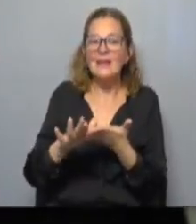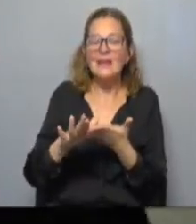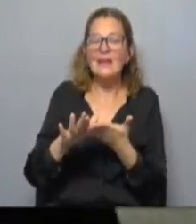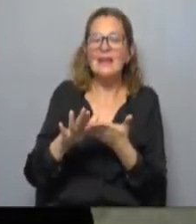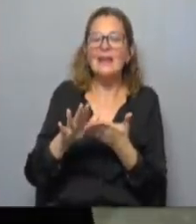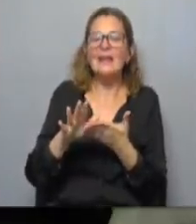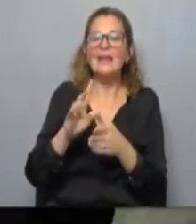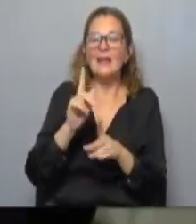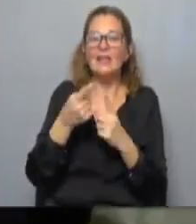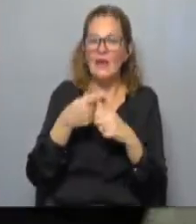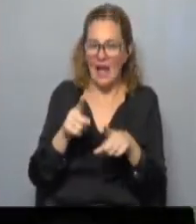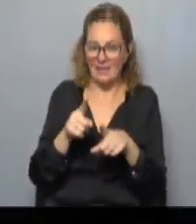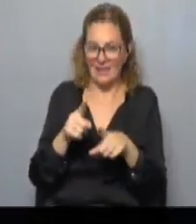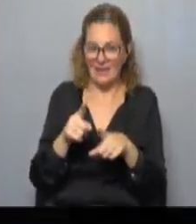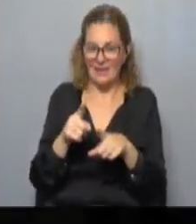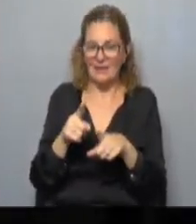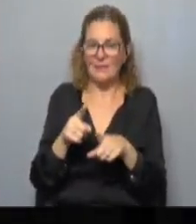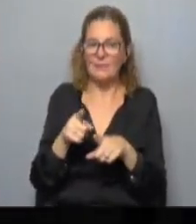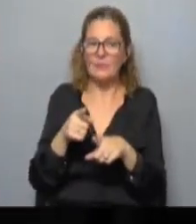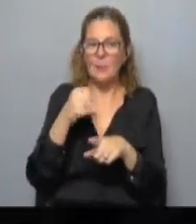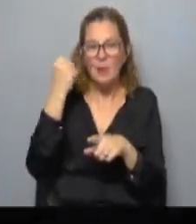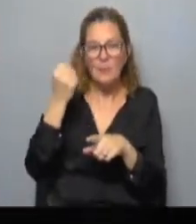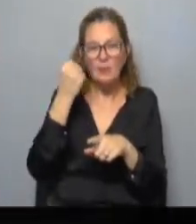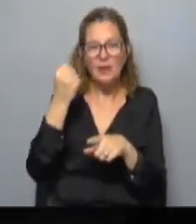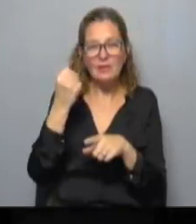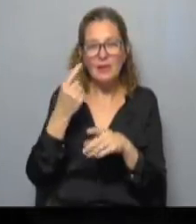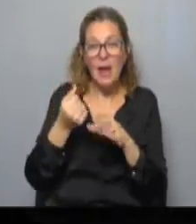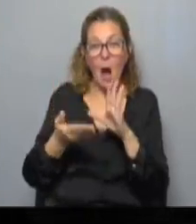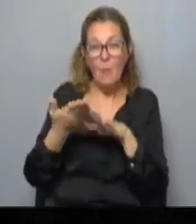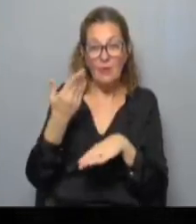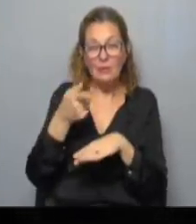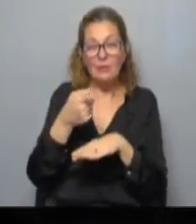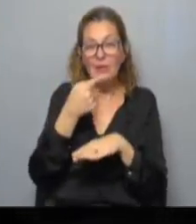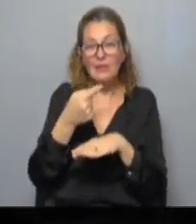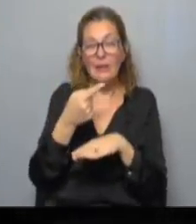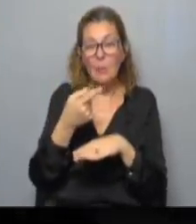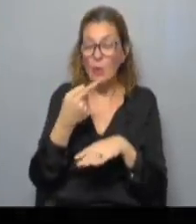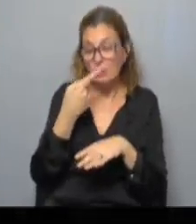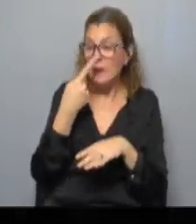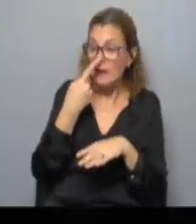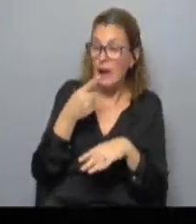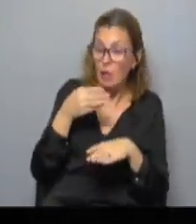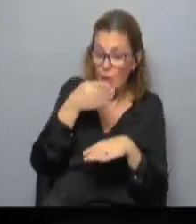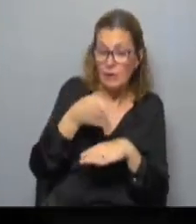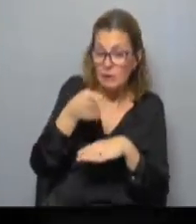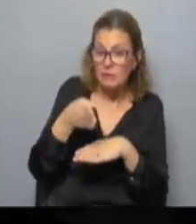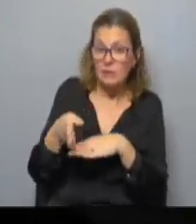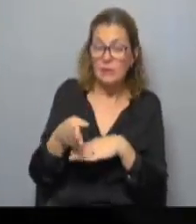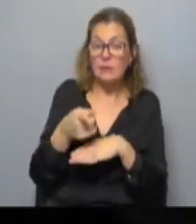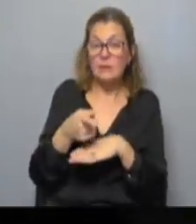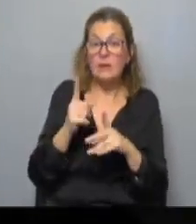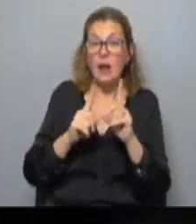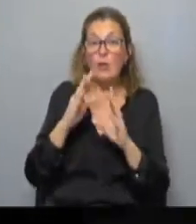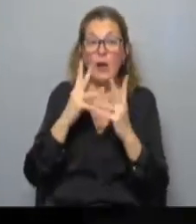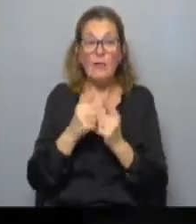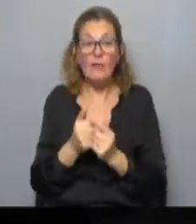no es lo mismo pero bueno lo que sigue la importancia de este aumento que tú marcabas en el interés de participar y en estar participando que de